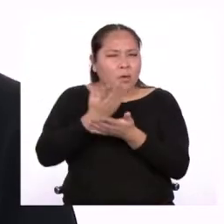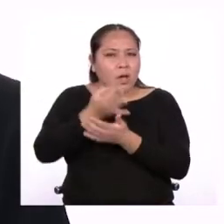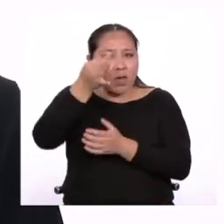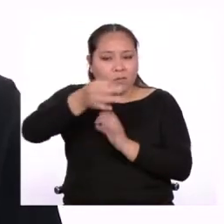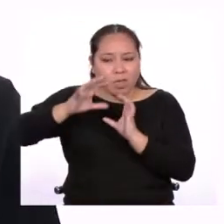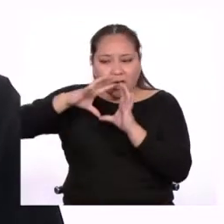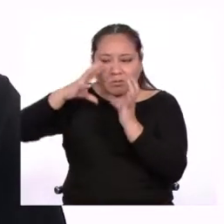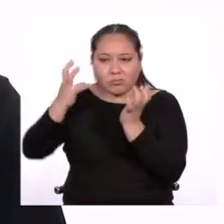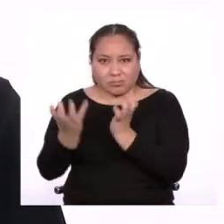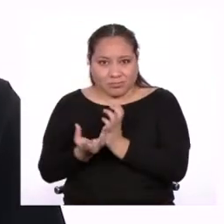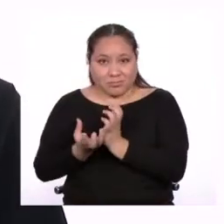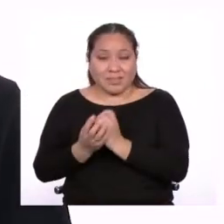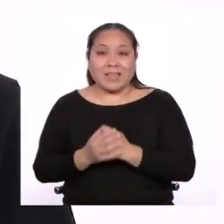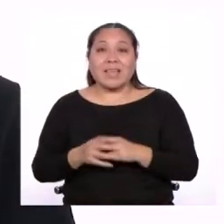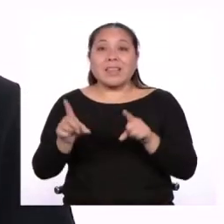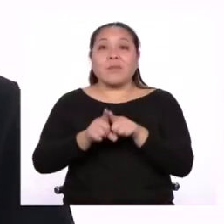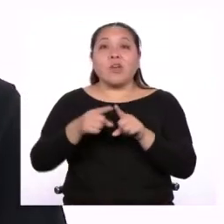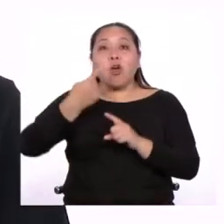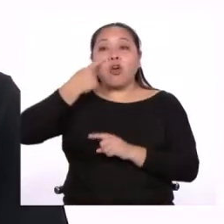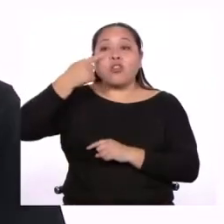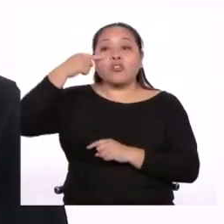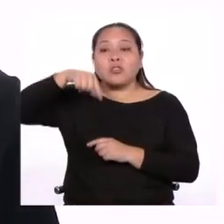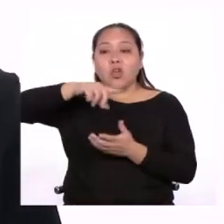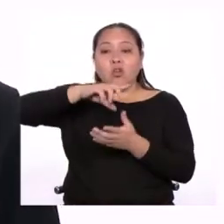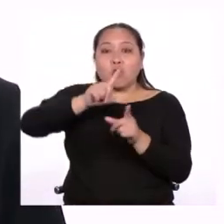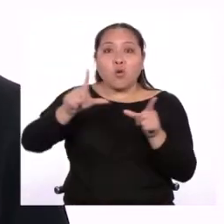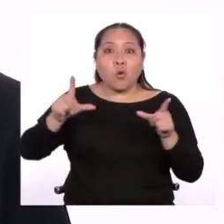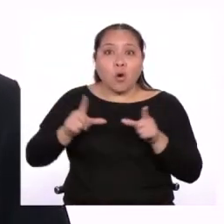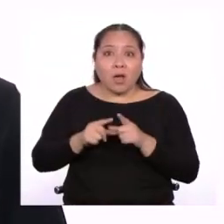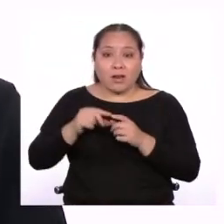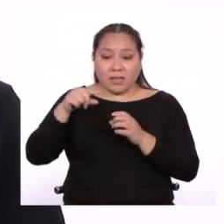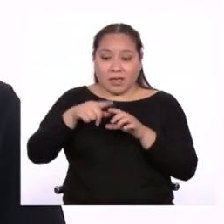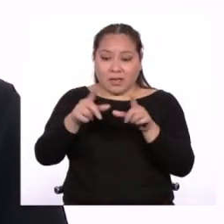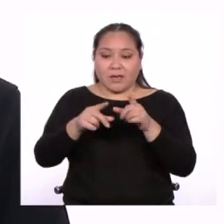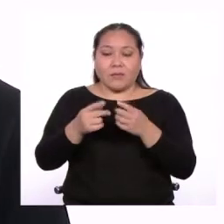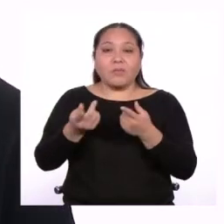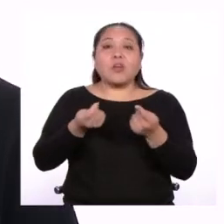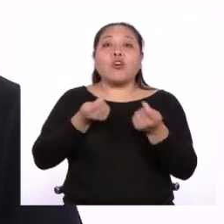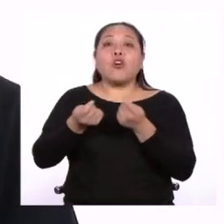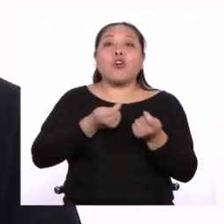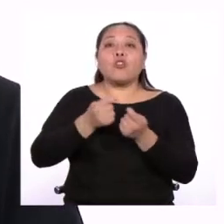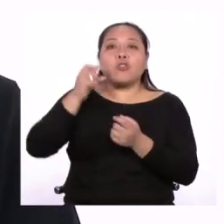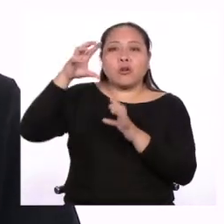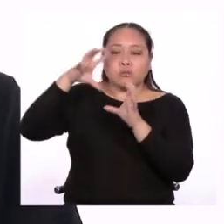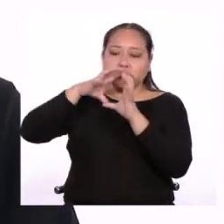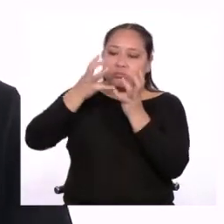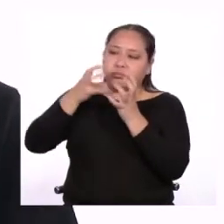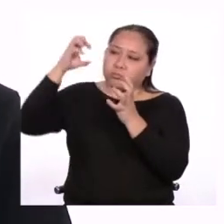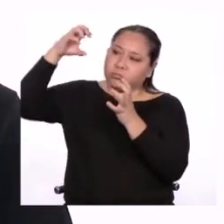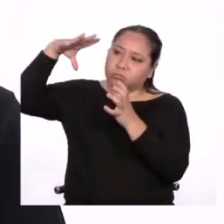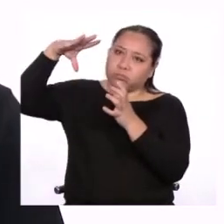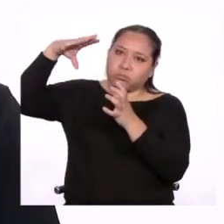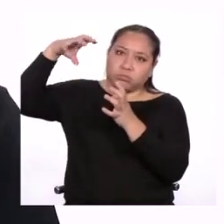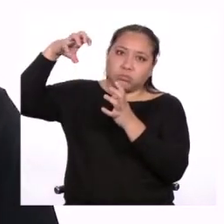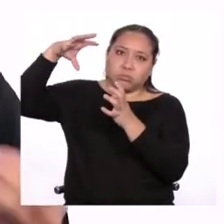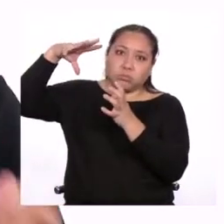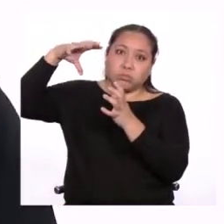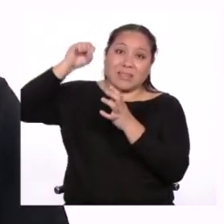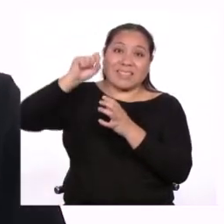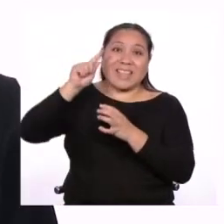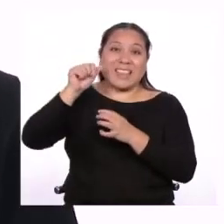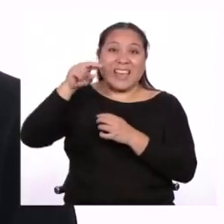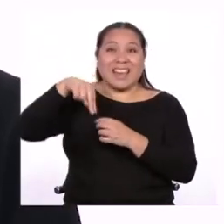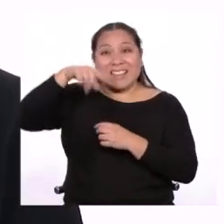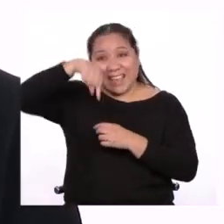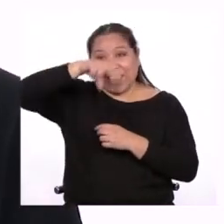Hemos conocido también el Centro de Operaciones del satélite peruano, que actualmente está orbitando el espacio, entre otras cosas que parecen